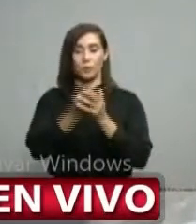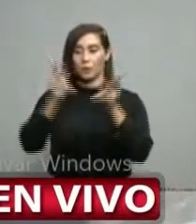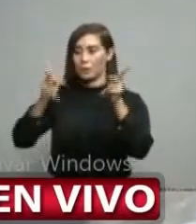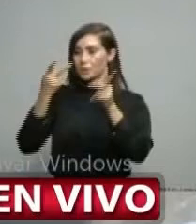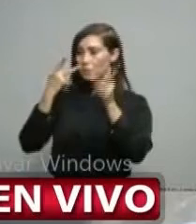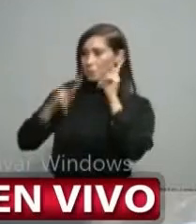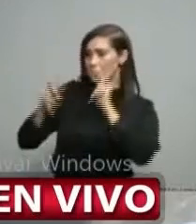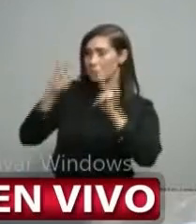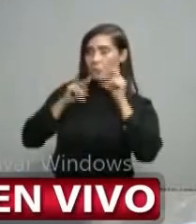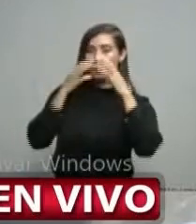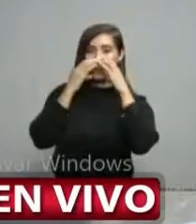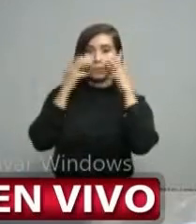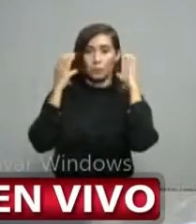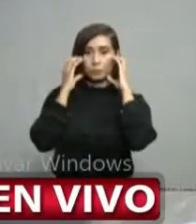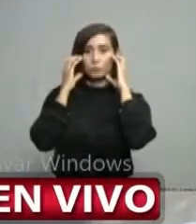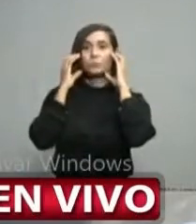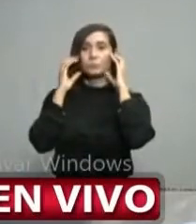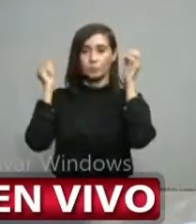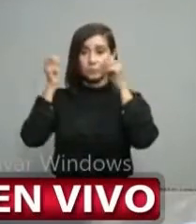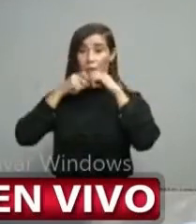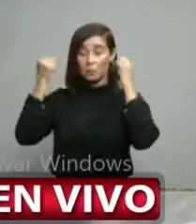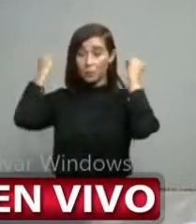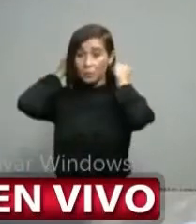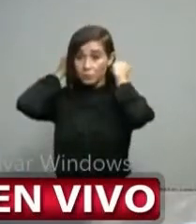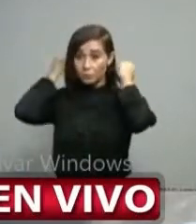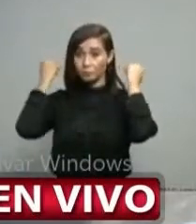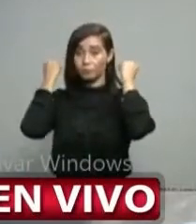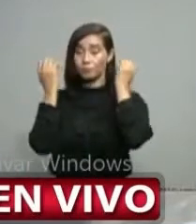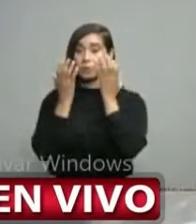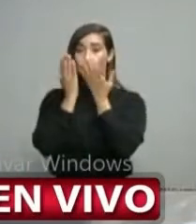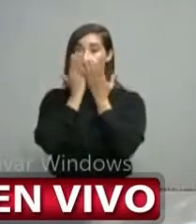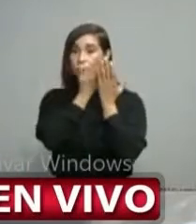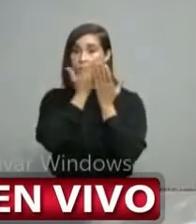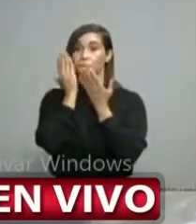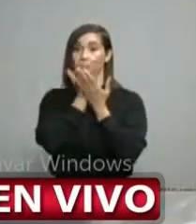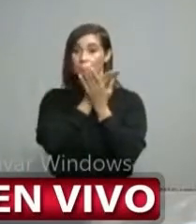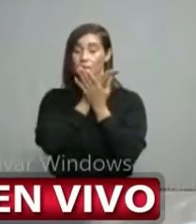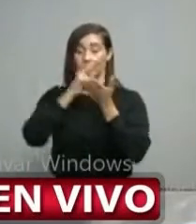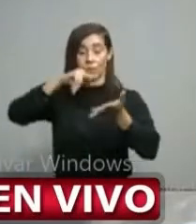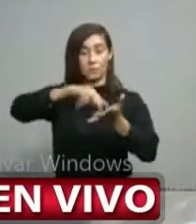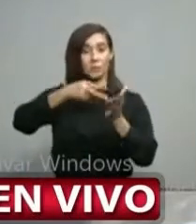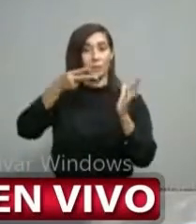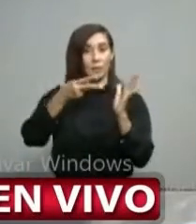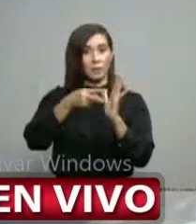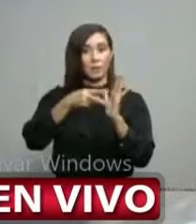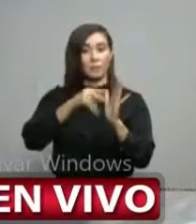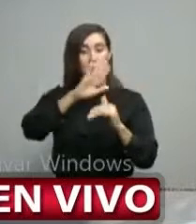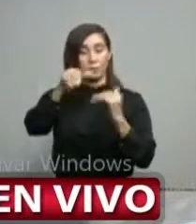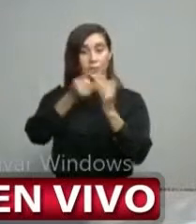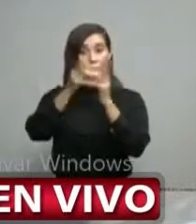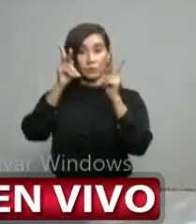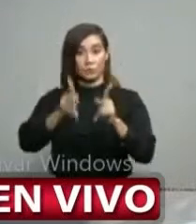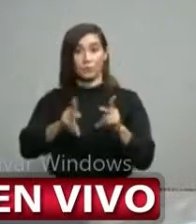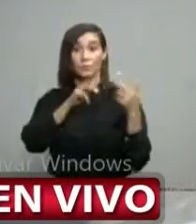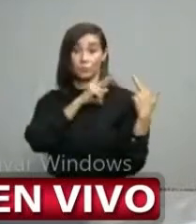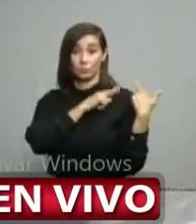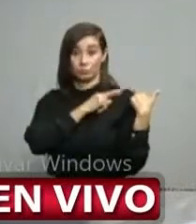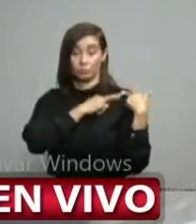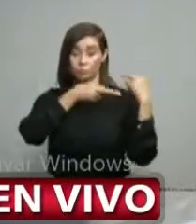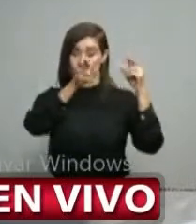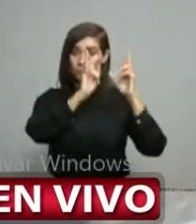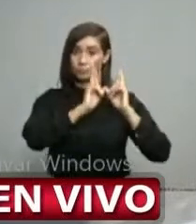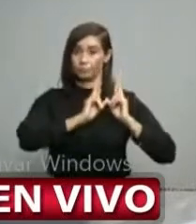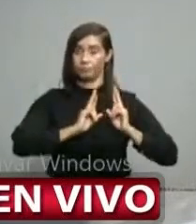mantener así sea un paño cubriéndose la nariz y la boca es un signo de que la población dominicana